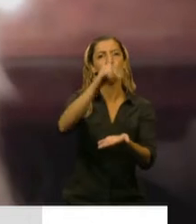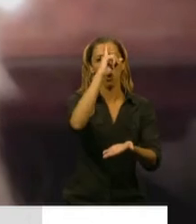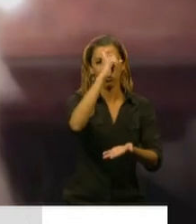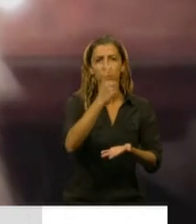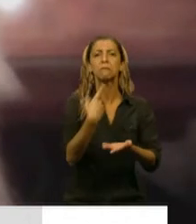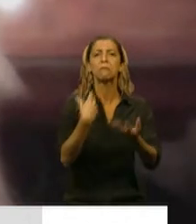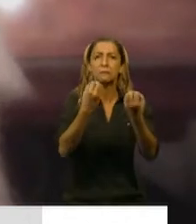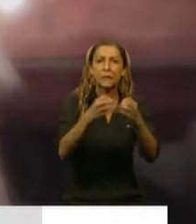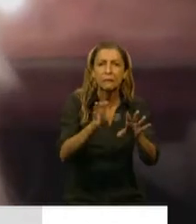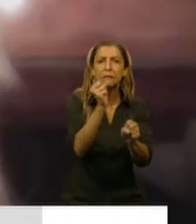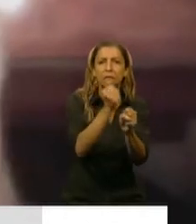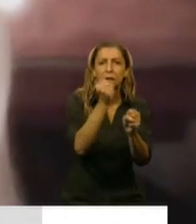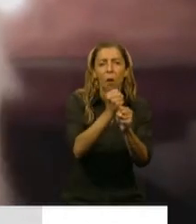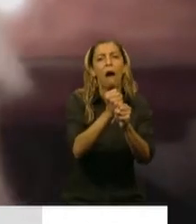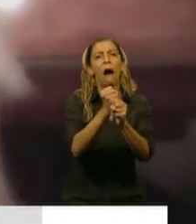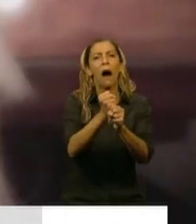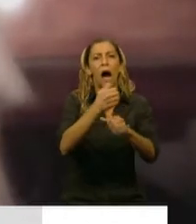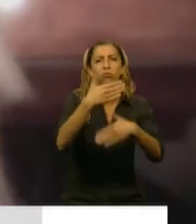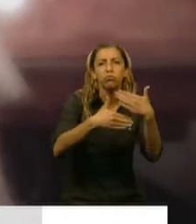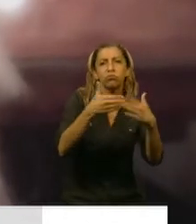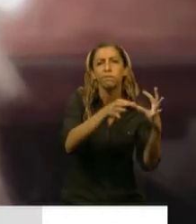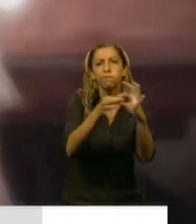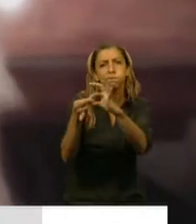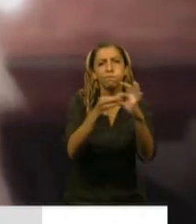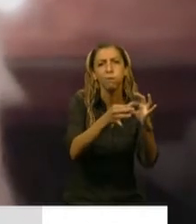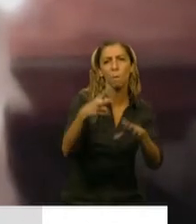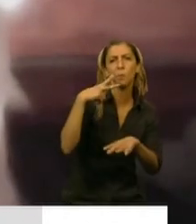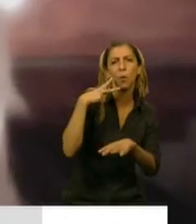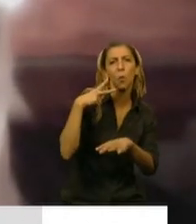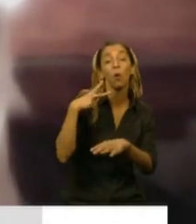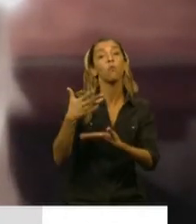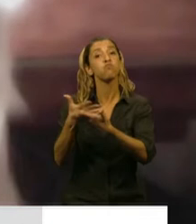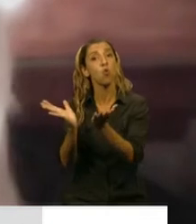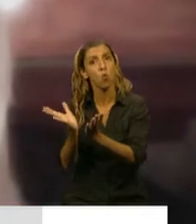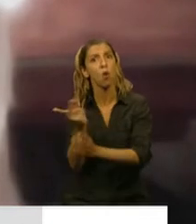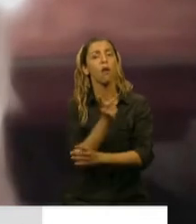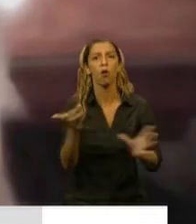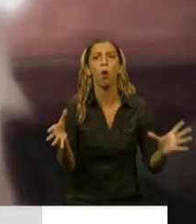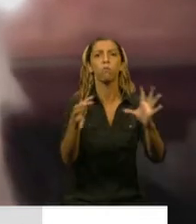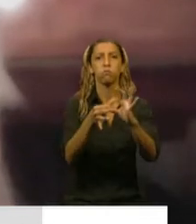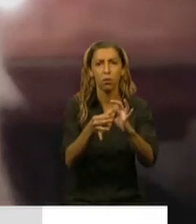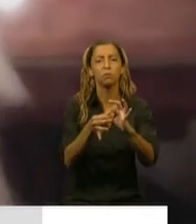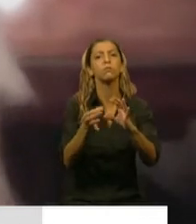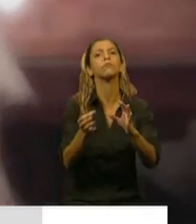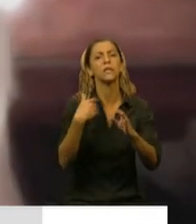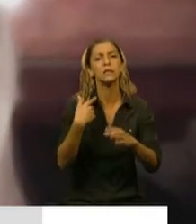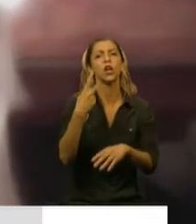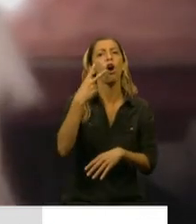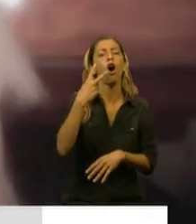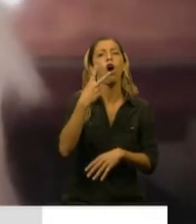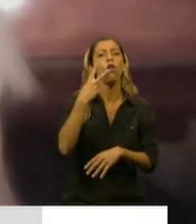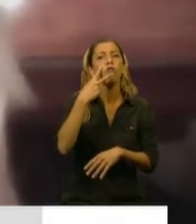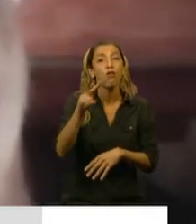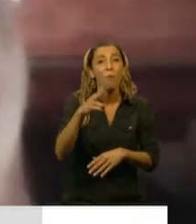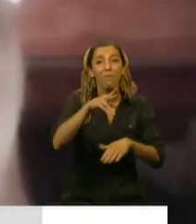articulado entre los efectores públicos y privados, más de 4.000 nuevas camas, receta médica digital,